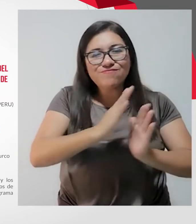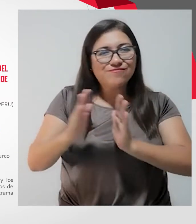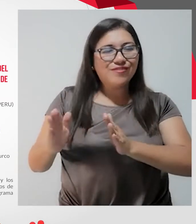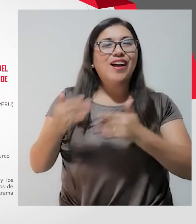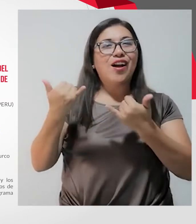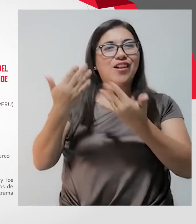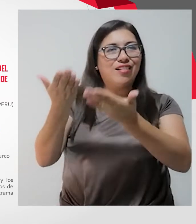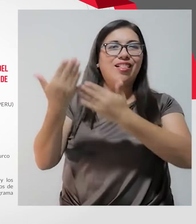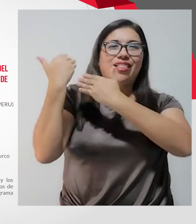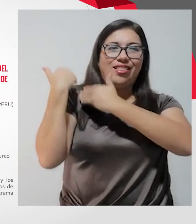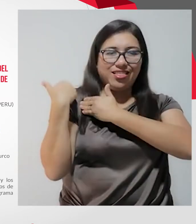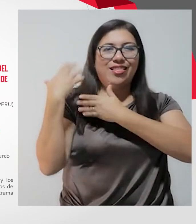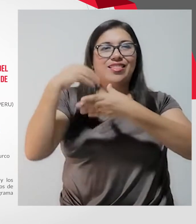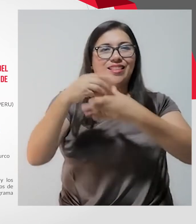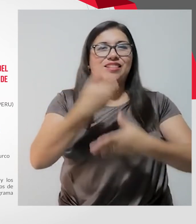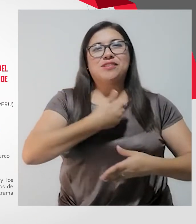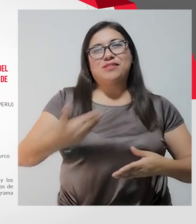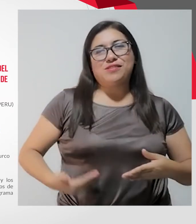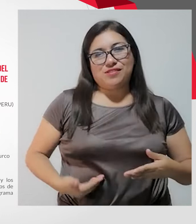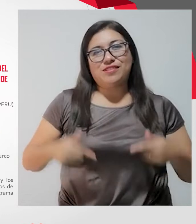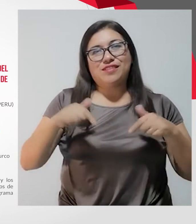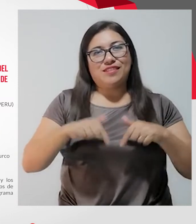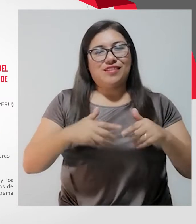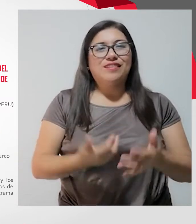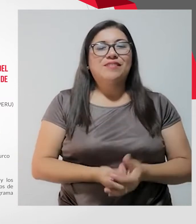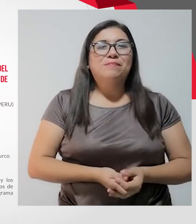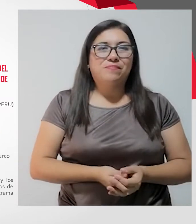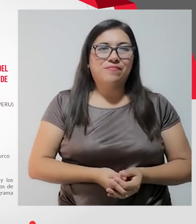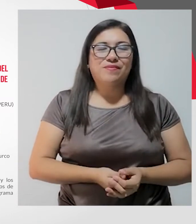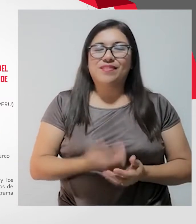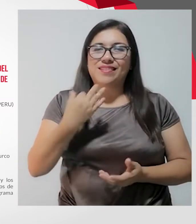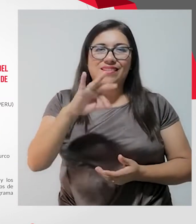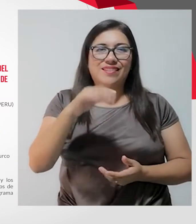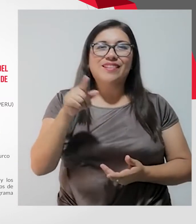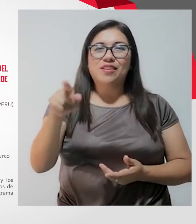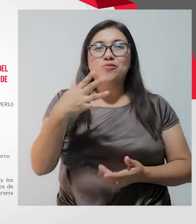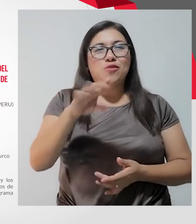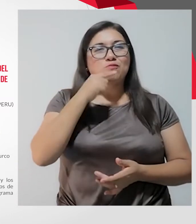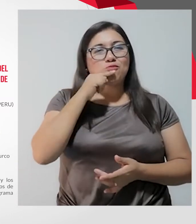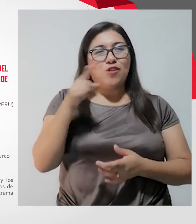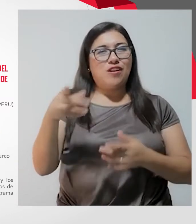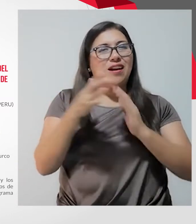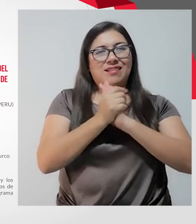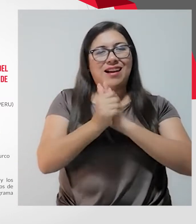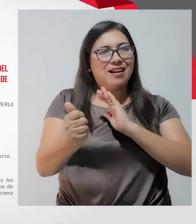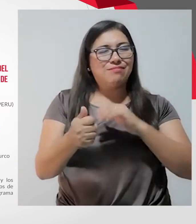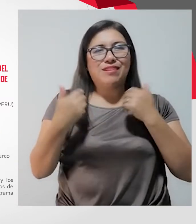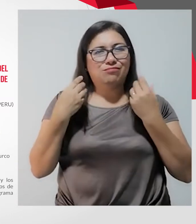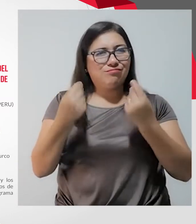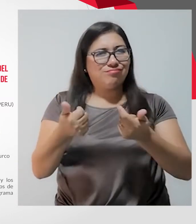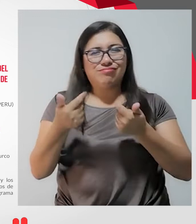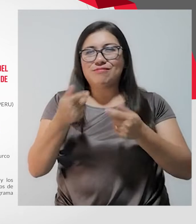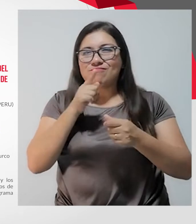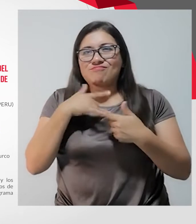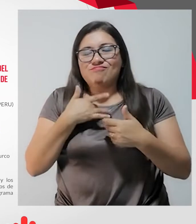ahora que te toca trabajar en el estado, demuestra que, como siempre, eres una mujer muy capaz y